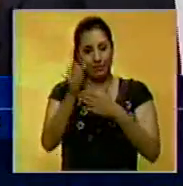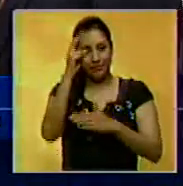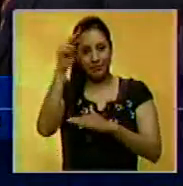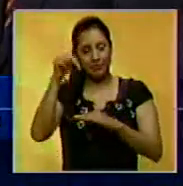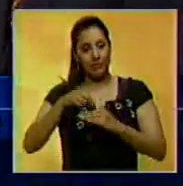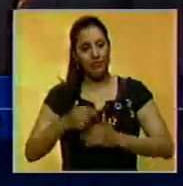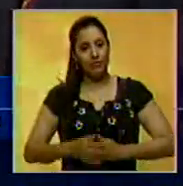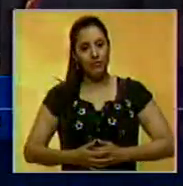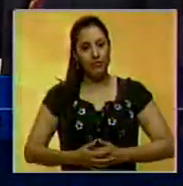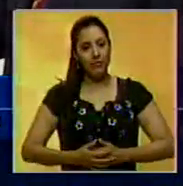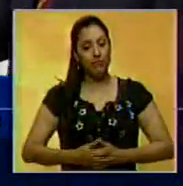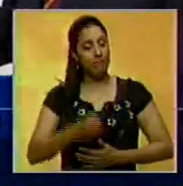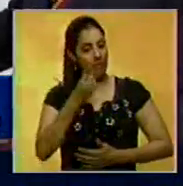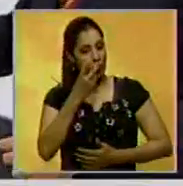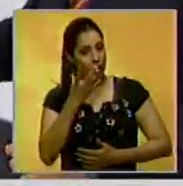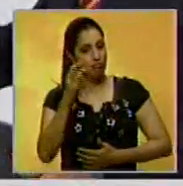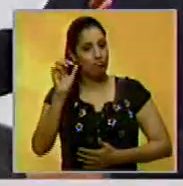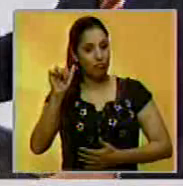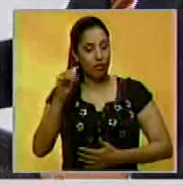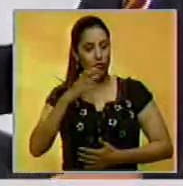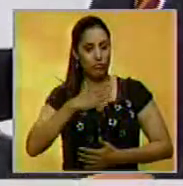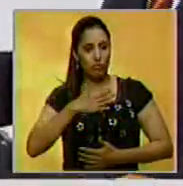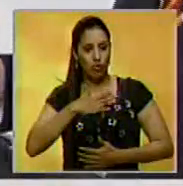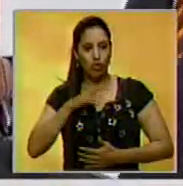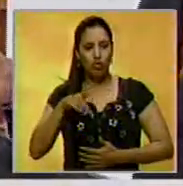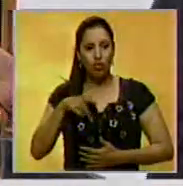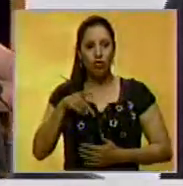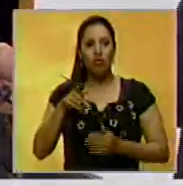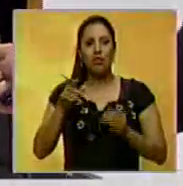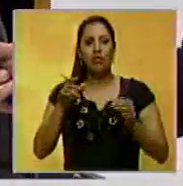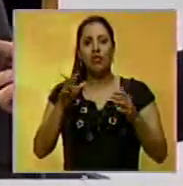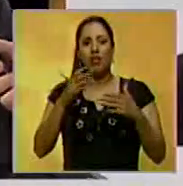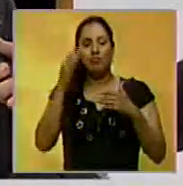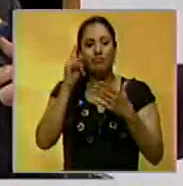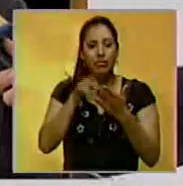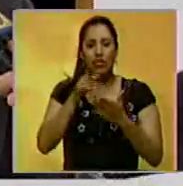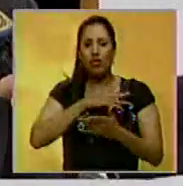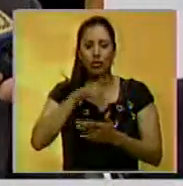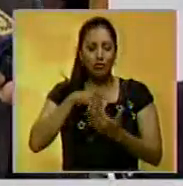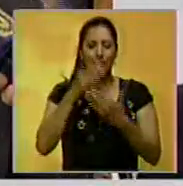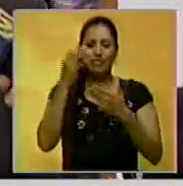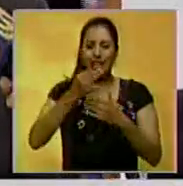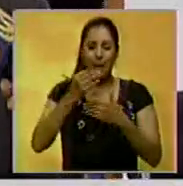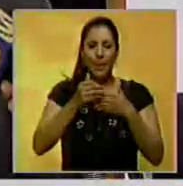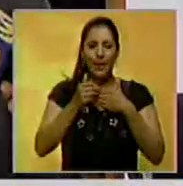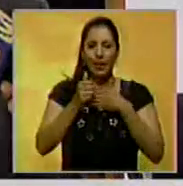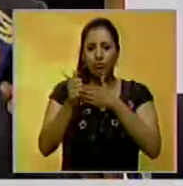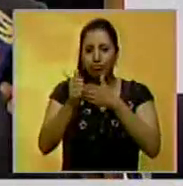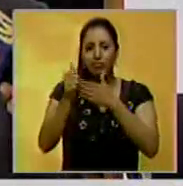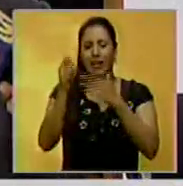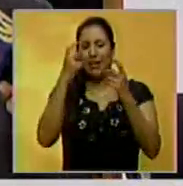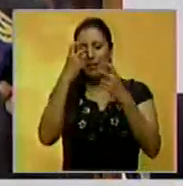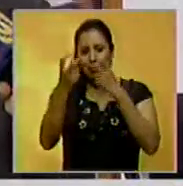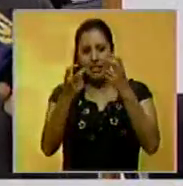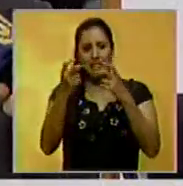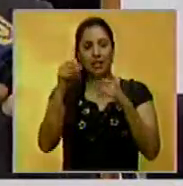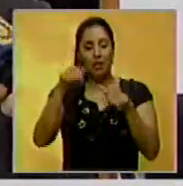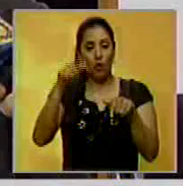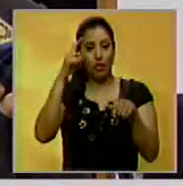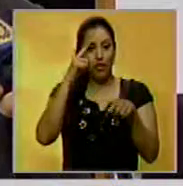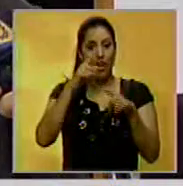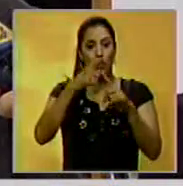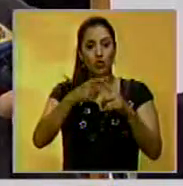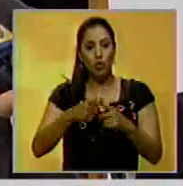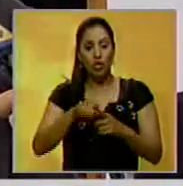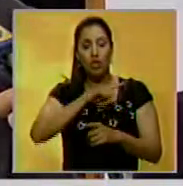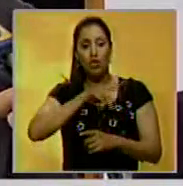Asamblea Nacional. Bueno, sí, eso no lo estamos haciendo excepcionalmente, sino que lo hacemos habitualmente. Ya con las de hoy, y